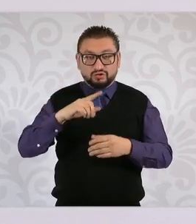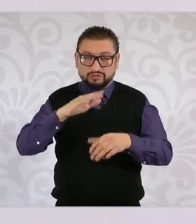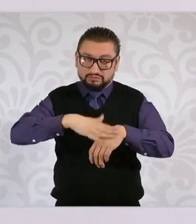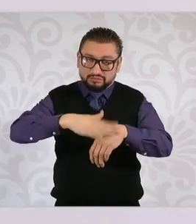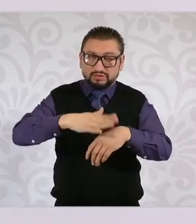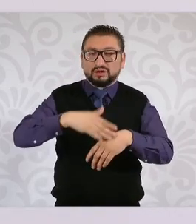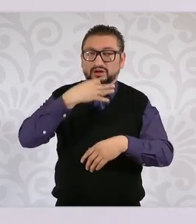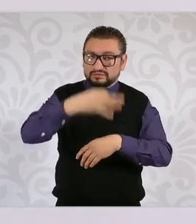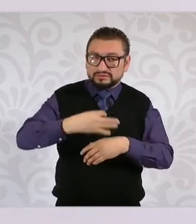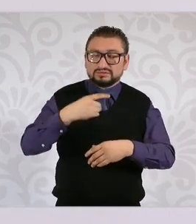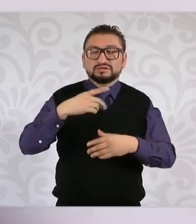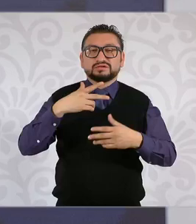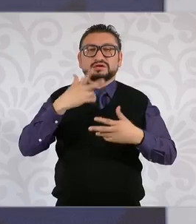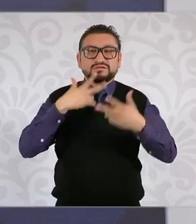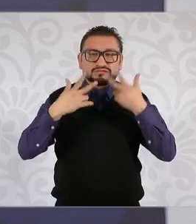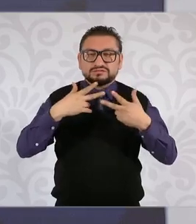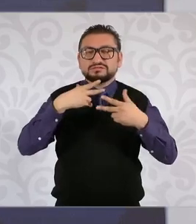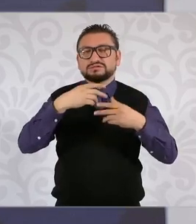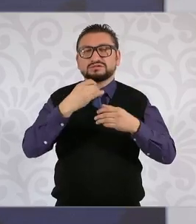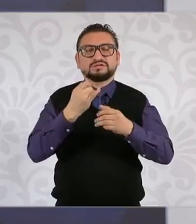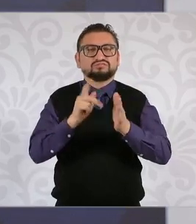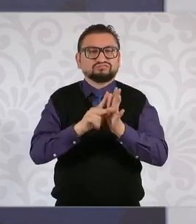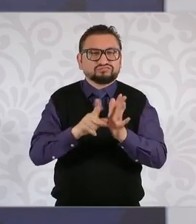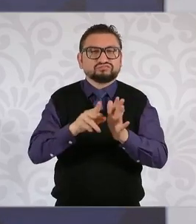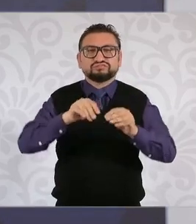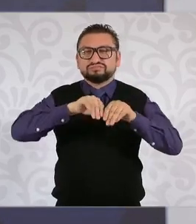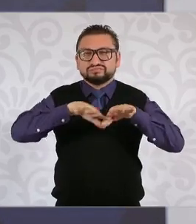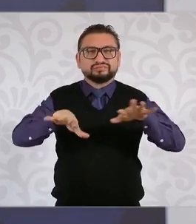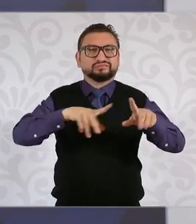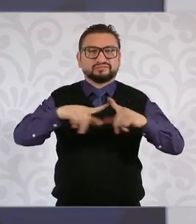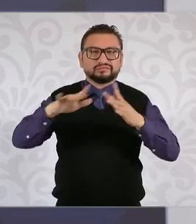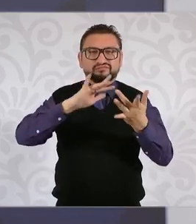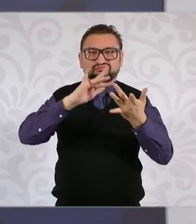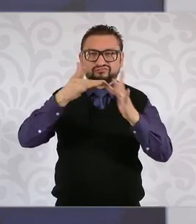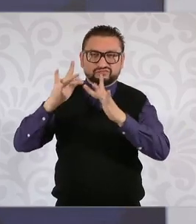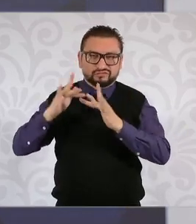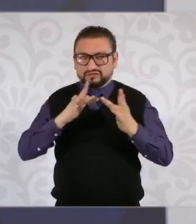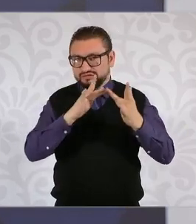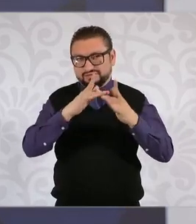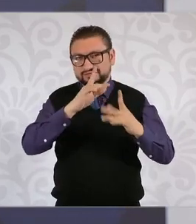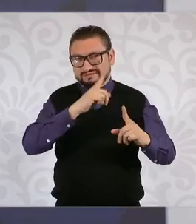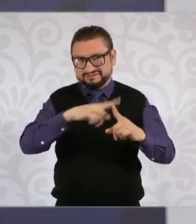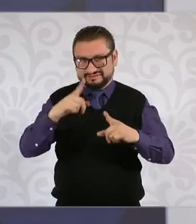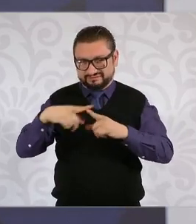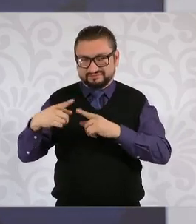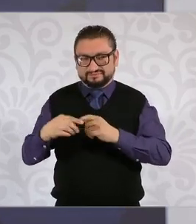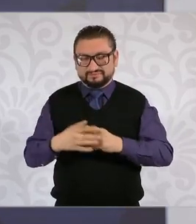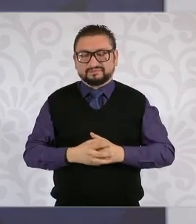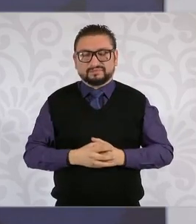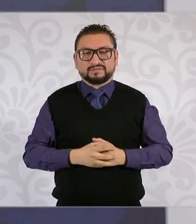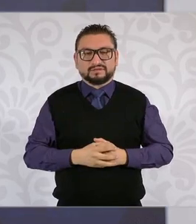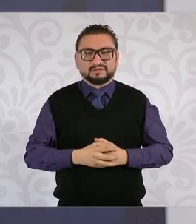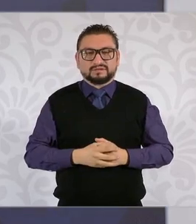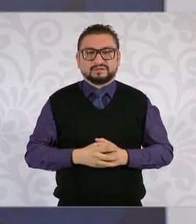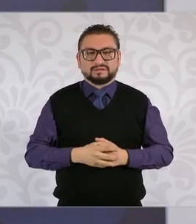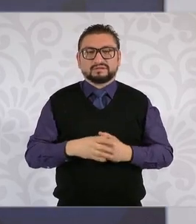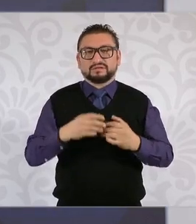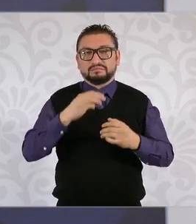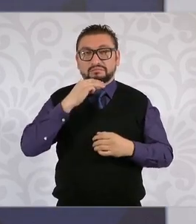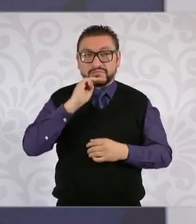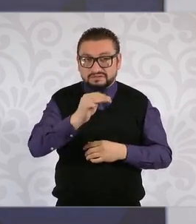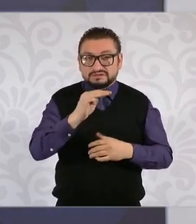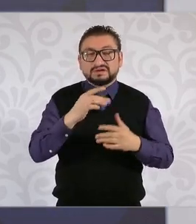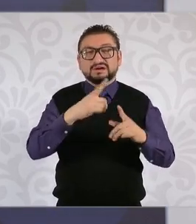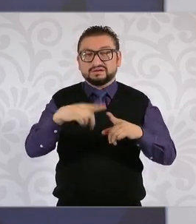diversas noticias falsas que circularon en medios de comunicación, redes sociales y plataformas de mensajería. Incluso, y esto hay que